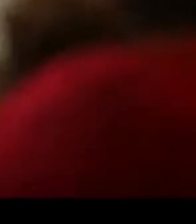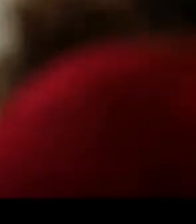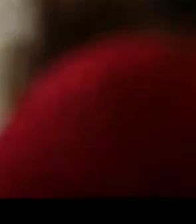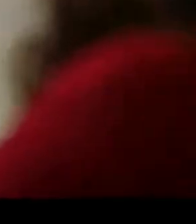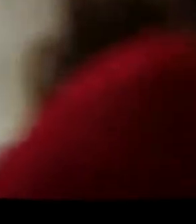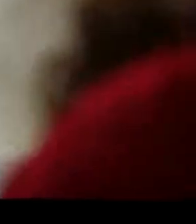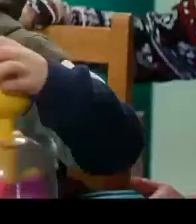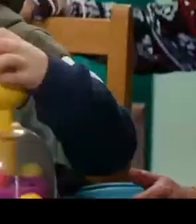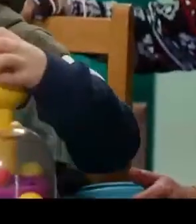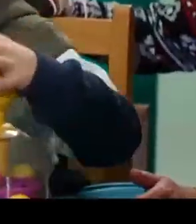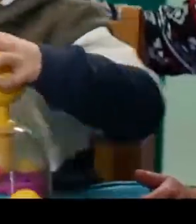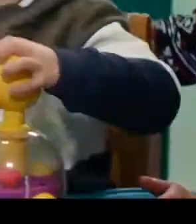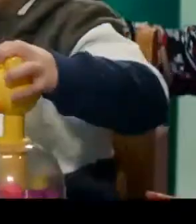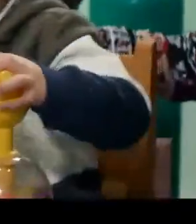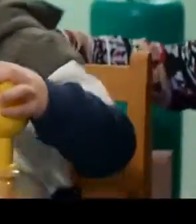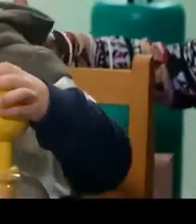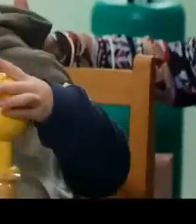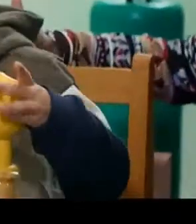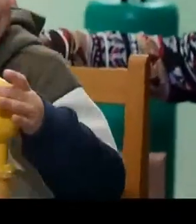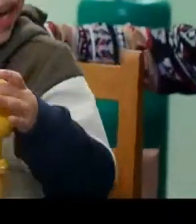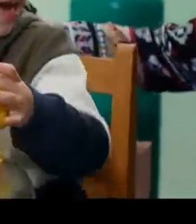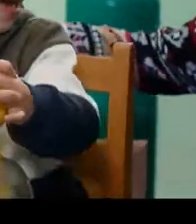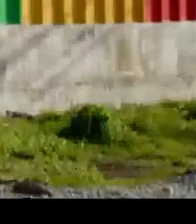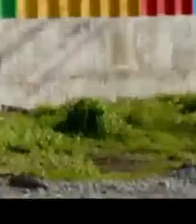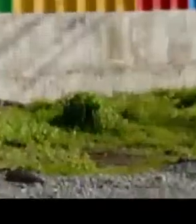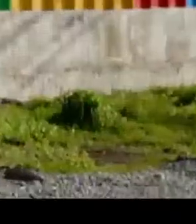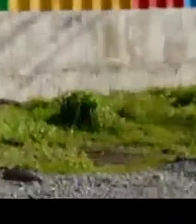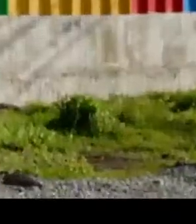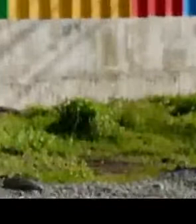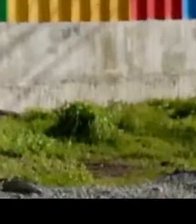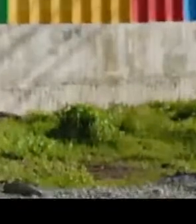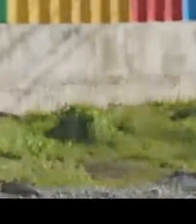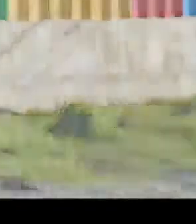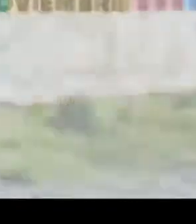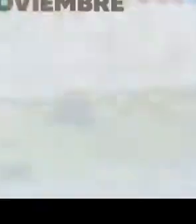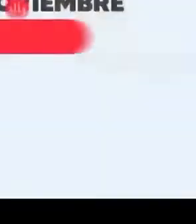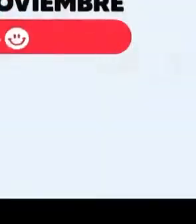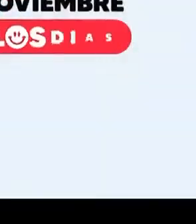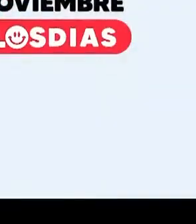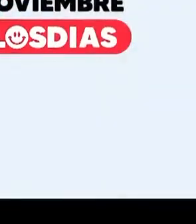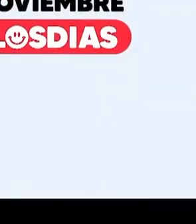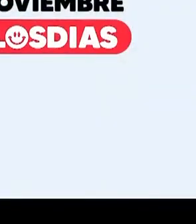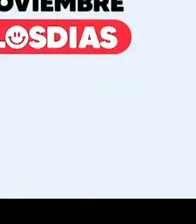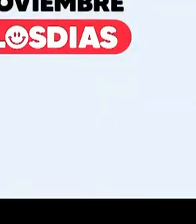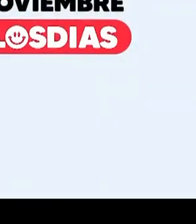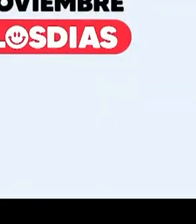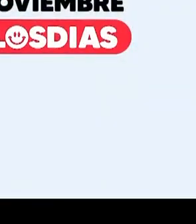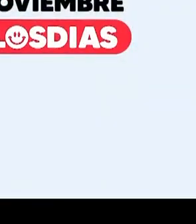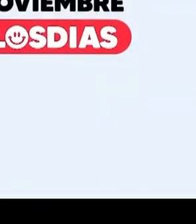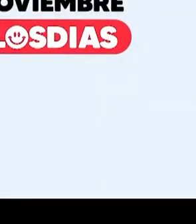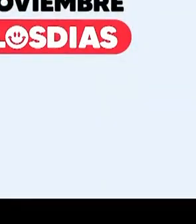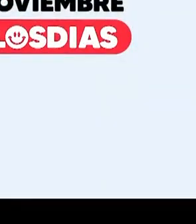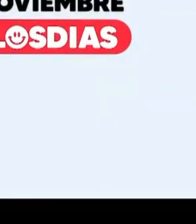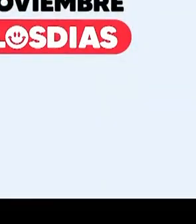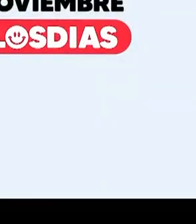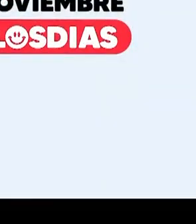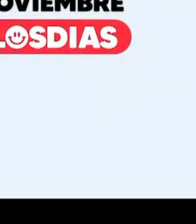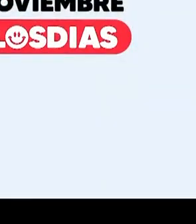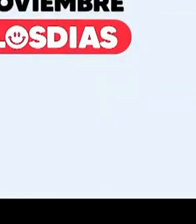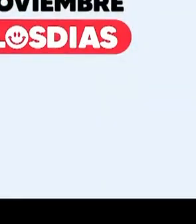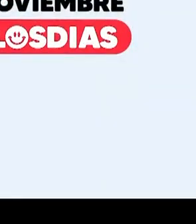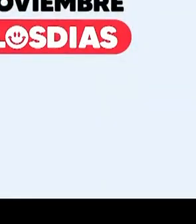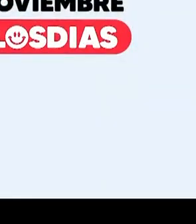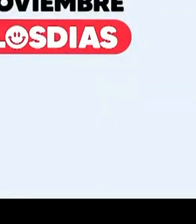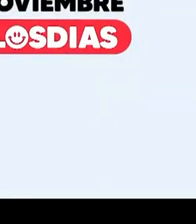a todos, todos los días. Teletón 2022, 4 y 5 de noviembre y todos los